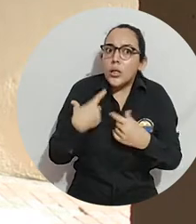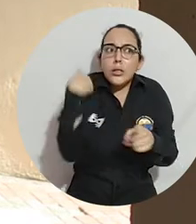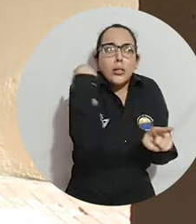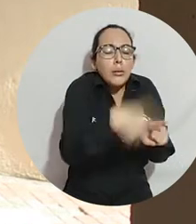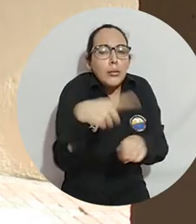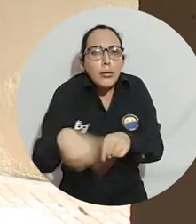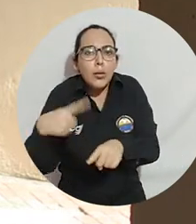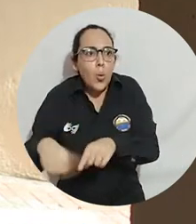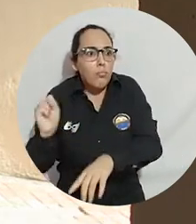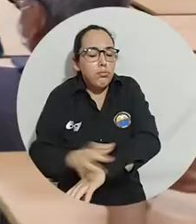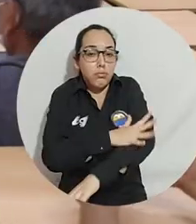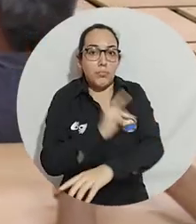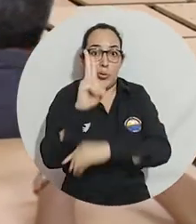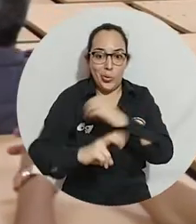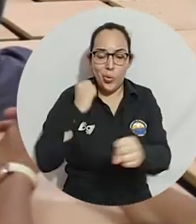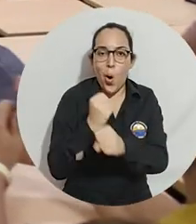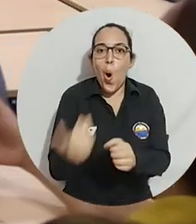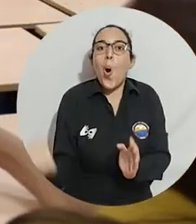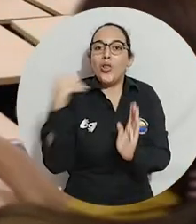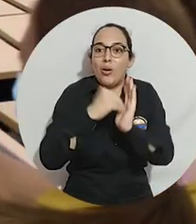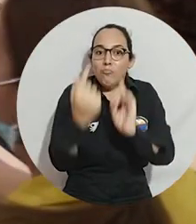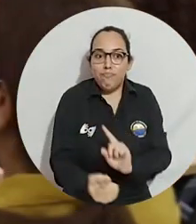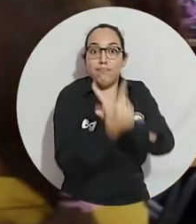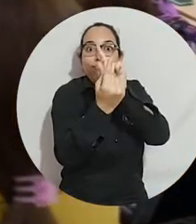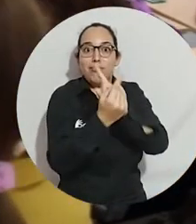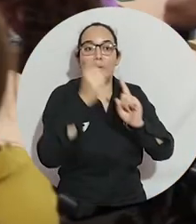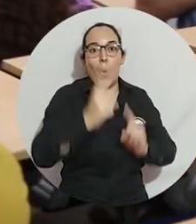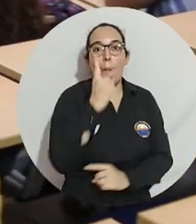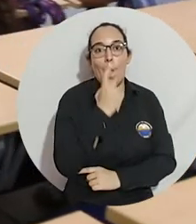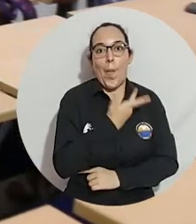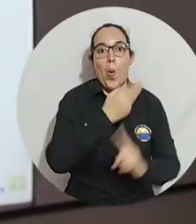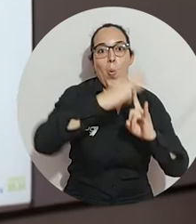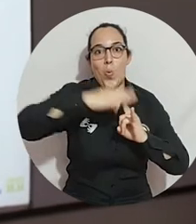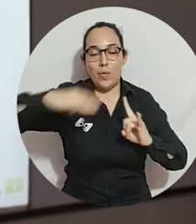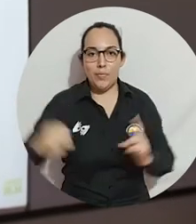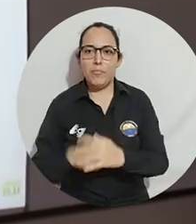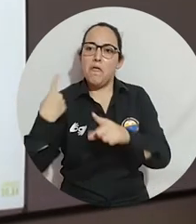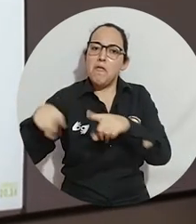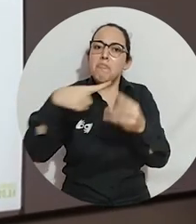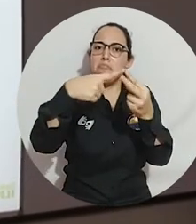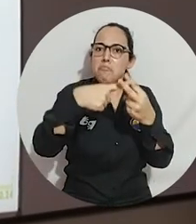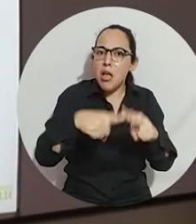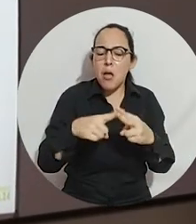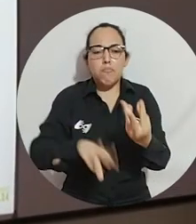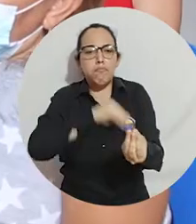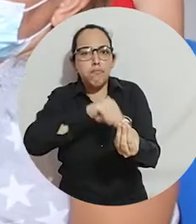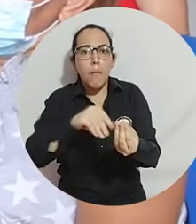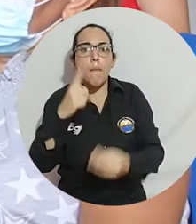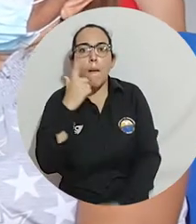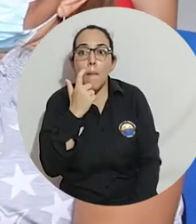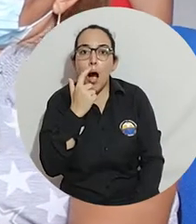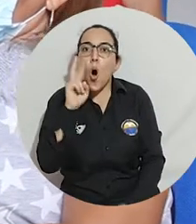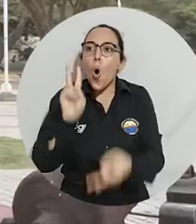cantidad y una diversidad de emociones. Después de dos años volvió este encuentro de Padres Unimagdalena, que tuvo jornadas y diversos talleres para